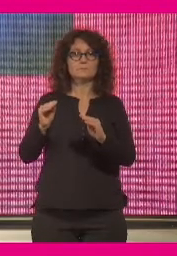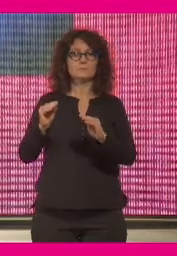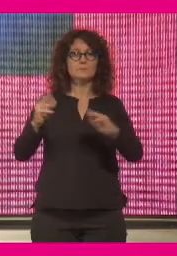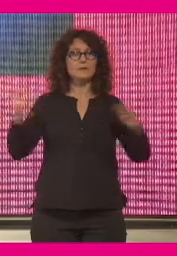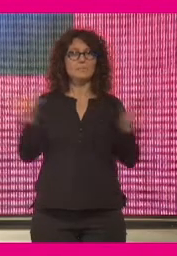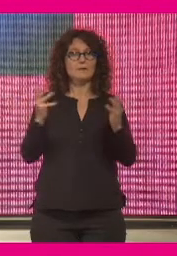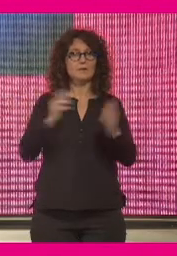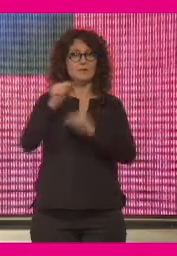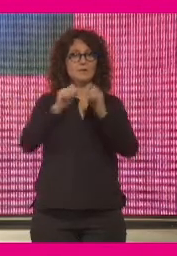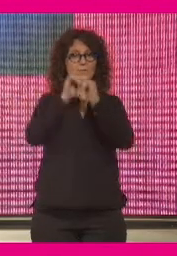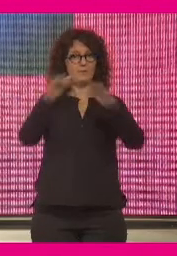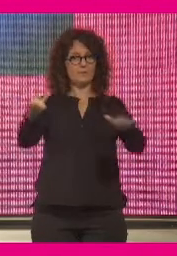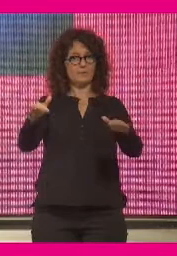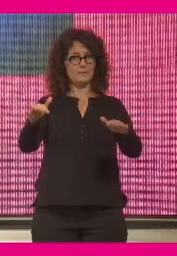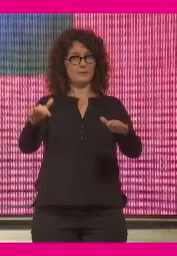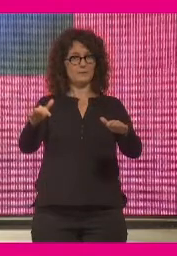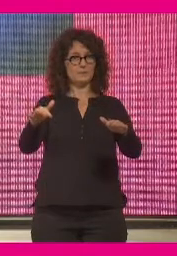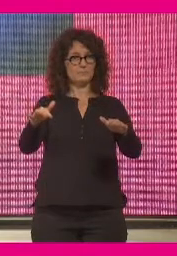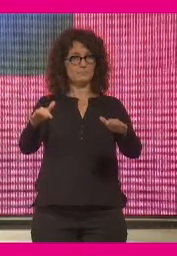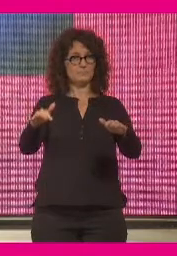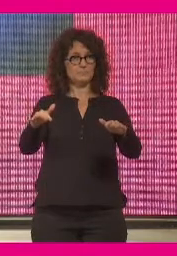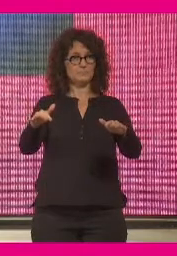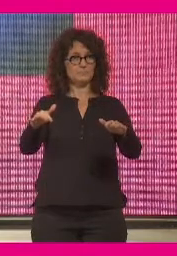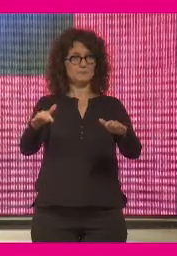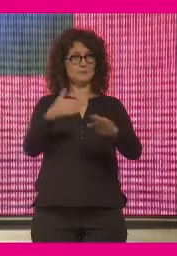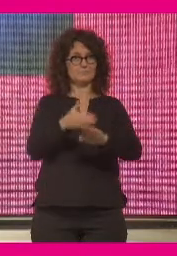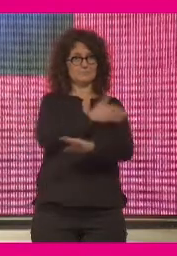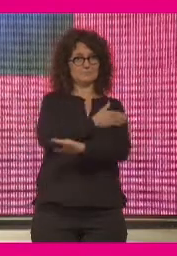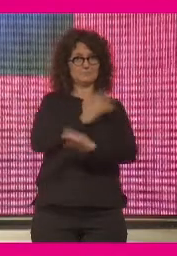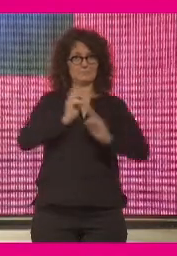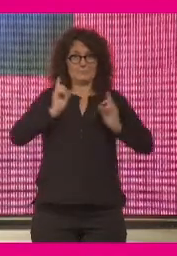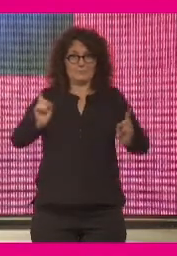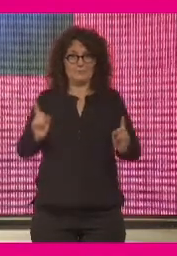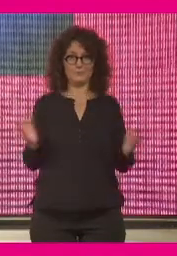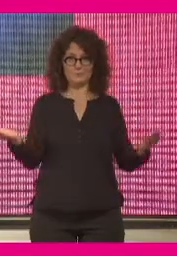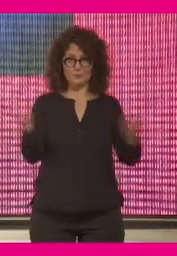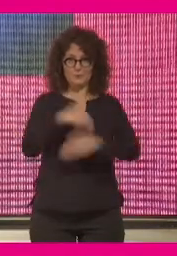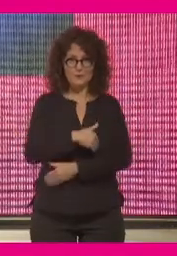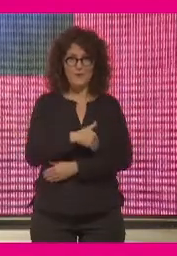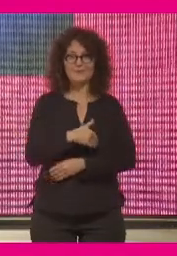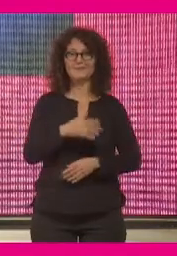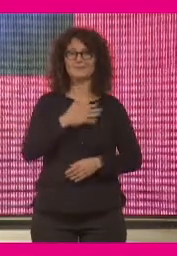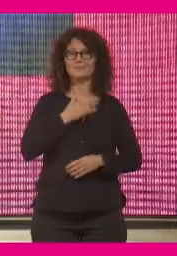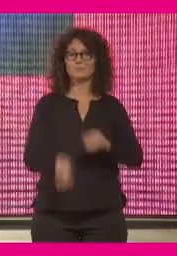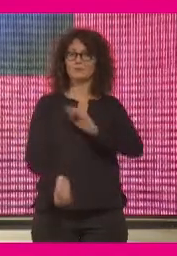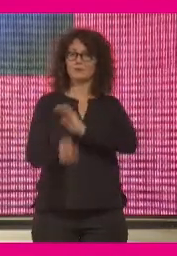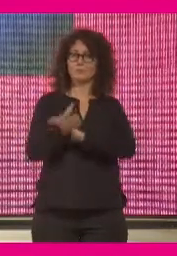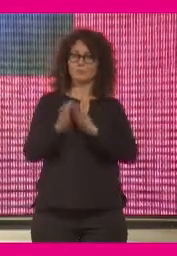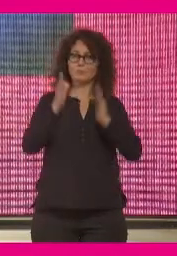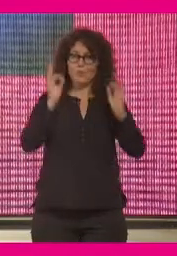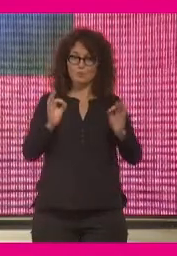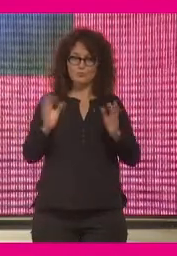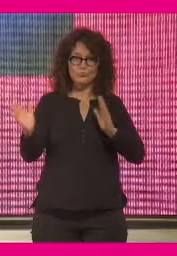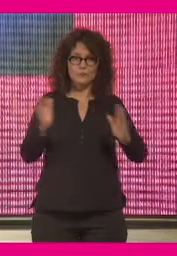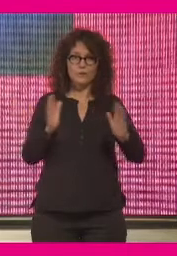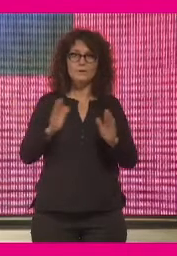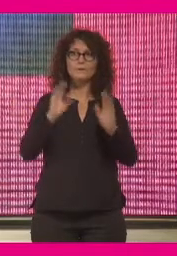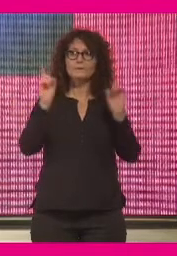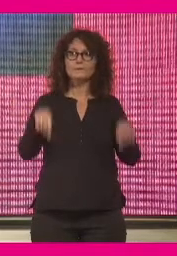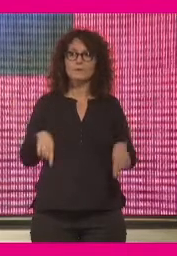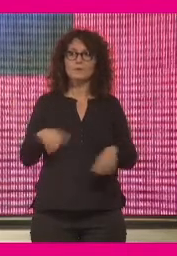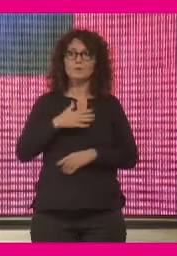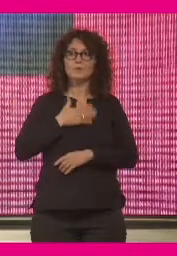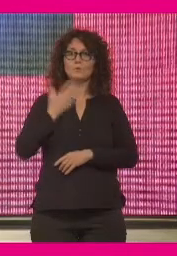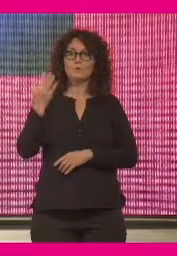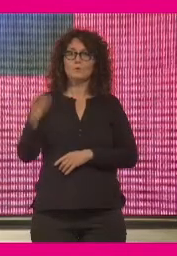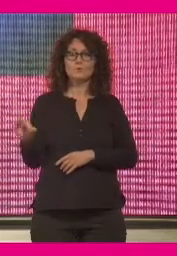emergencia de una pandemia, algo que en un principio no estaba previsto, nadie lo tenía en su guión que podía pasar en estos momentos, y sobre todo, cómo